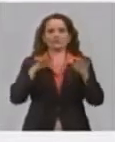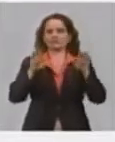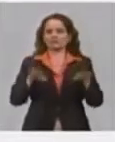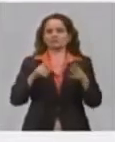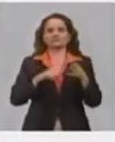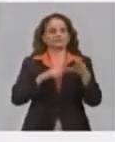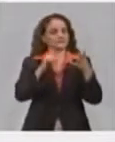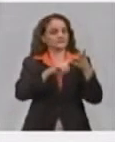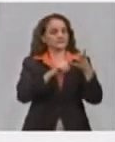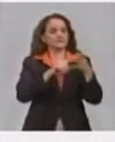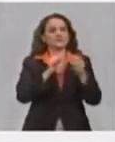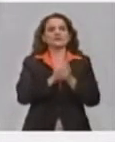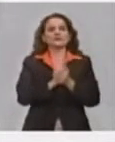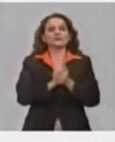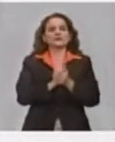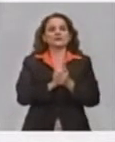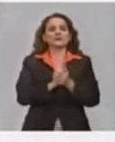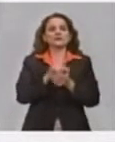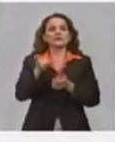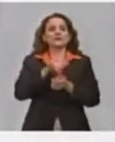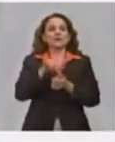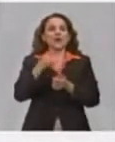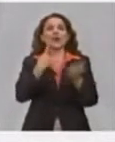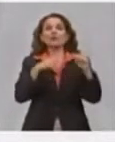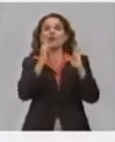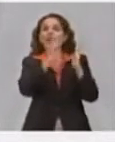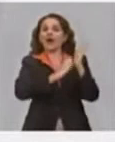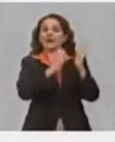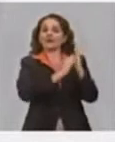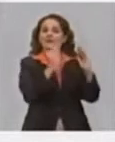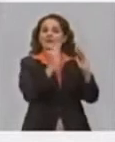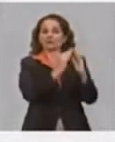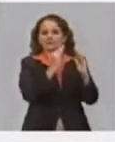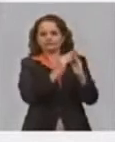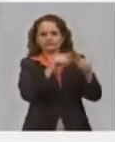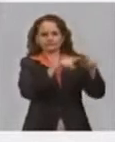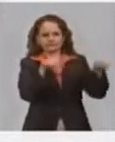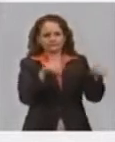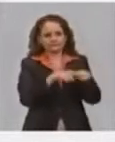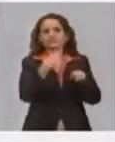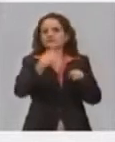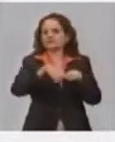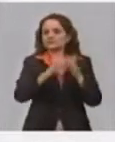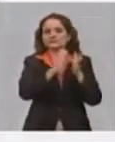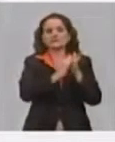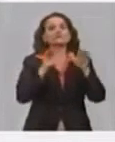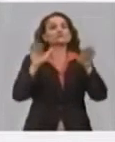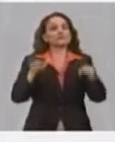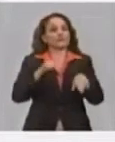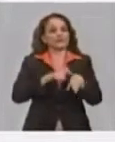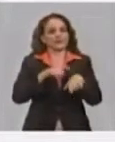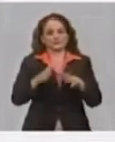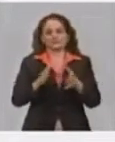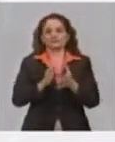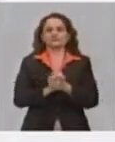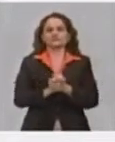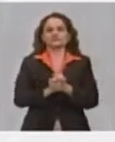.700 en la modalidad de arrendamiento de vivienda, habitaciones y espacios. Y tenemos 14